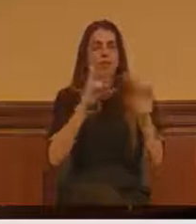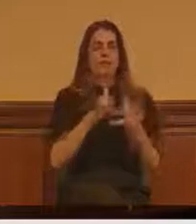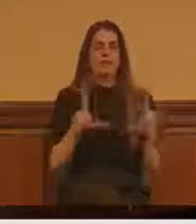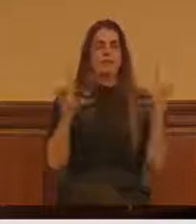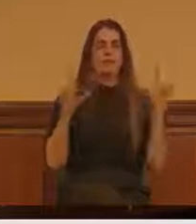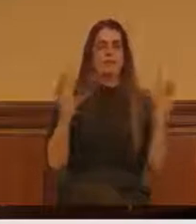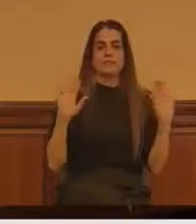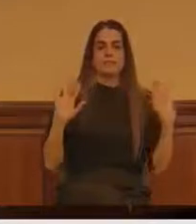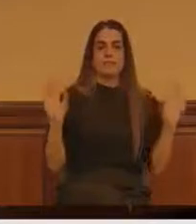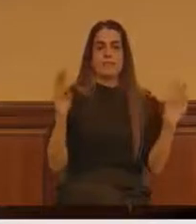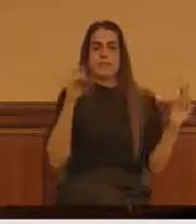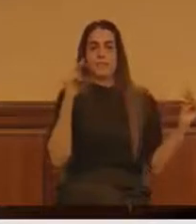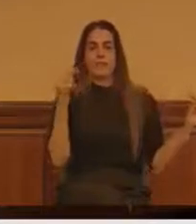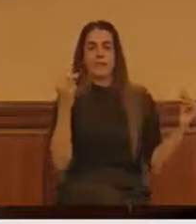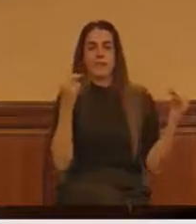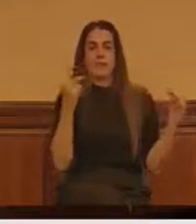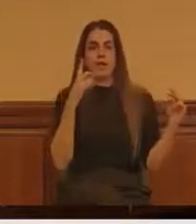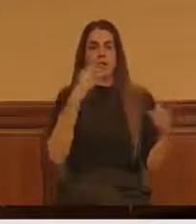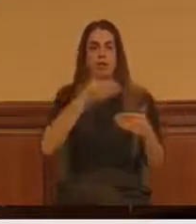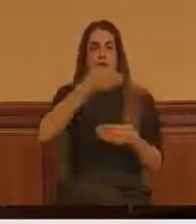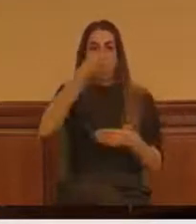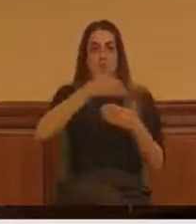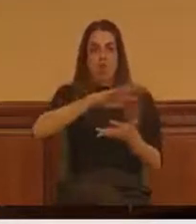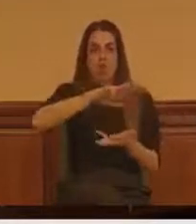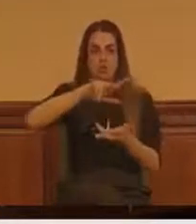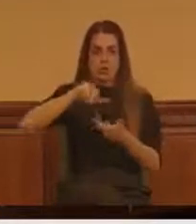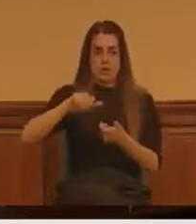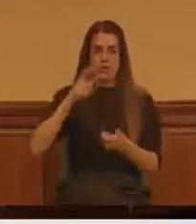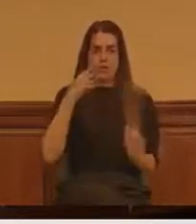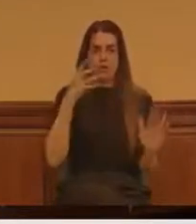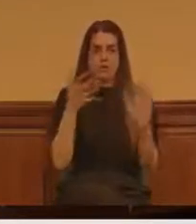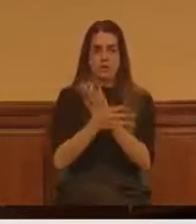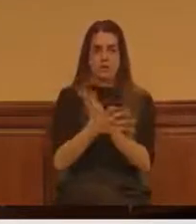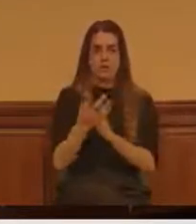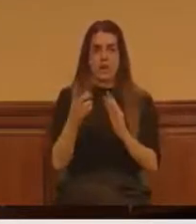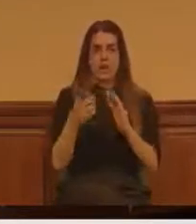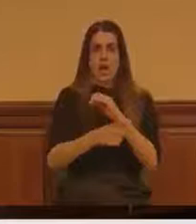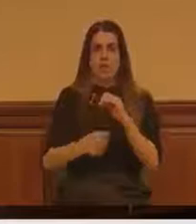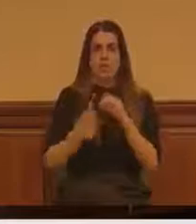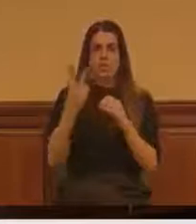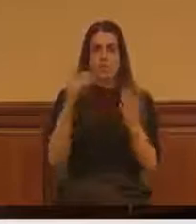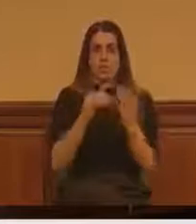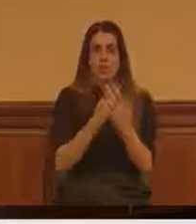Aquí tienen una noticia de agosto del año 2018.